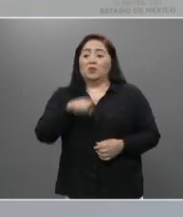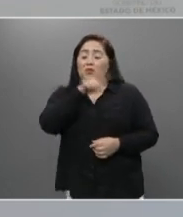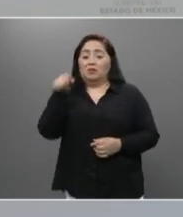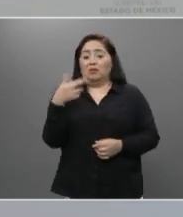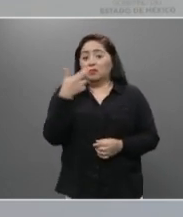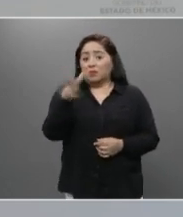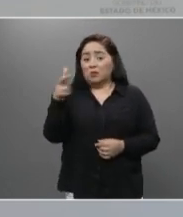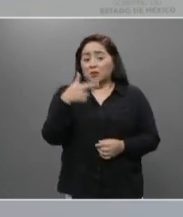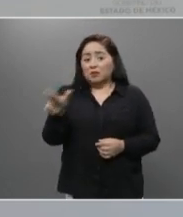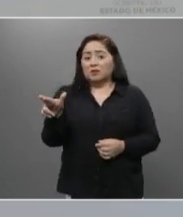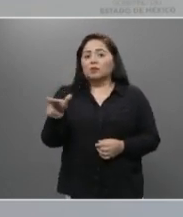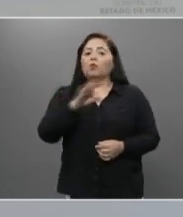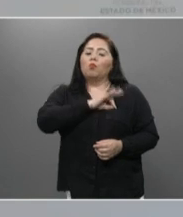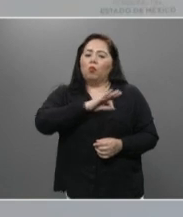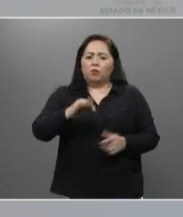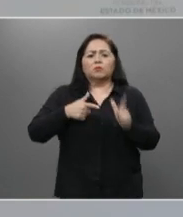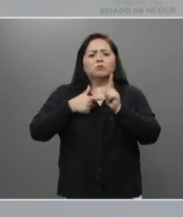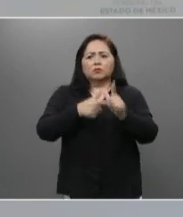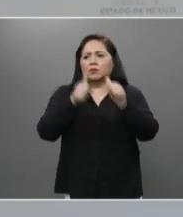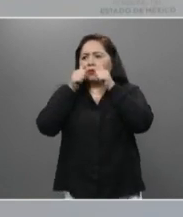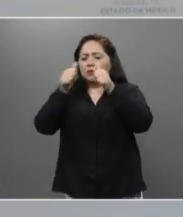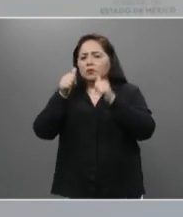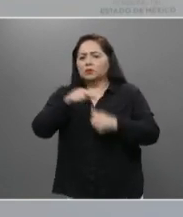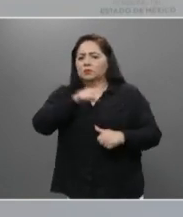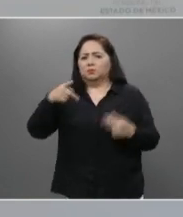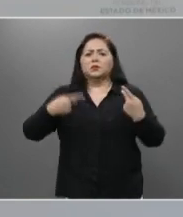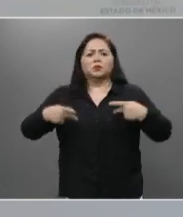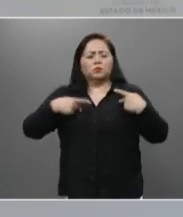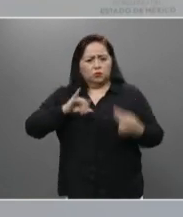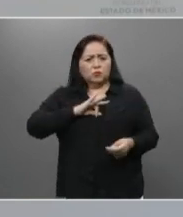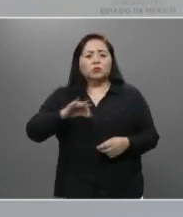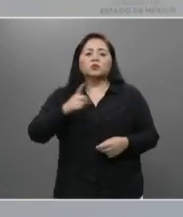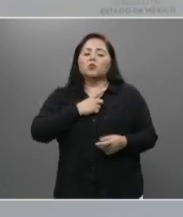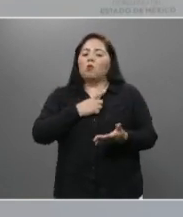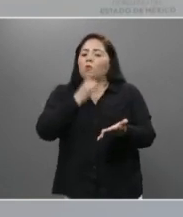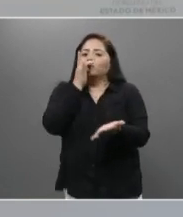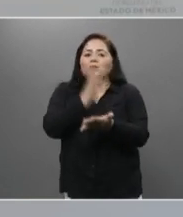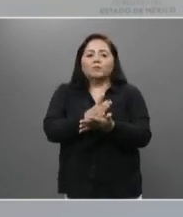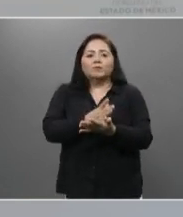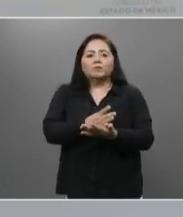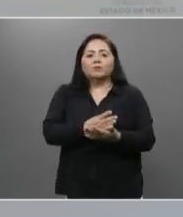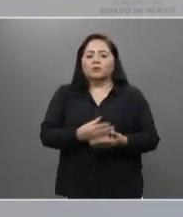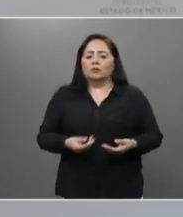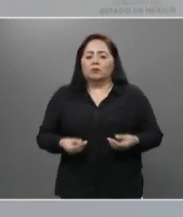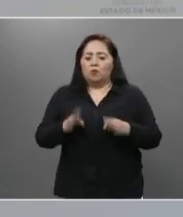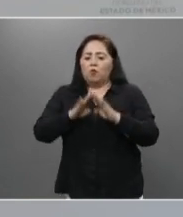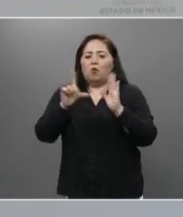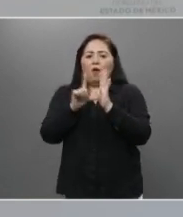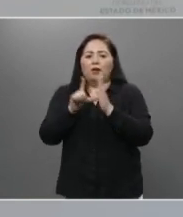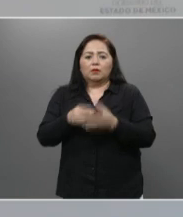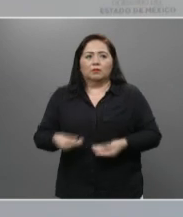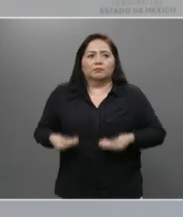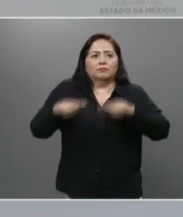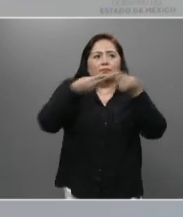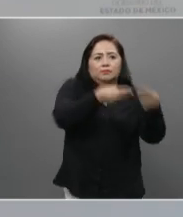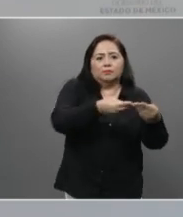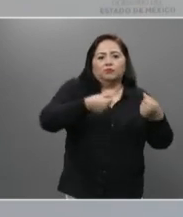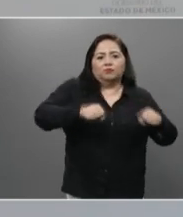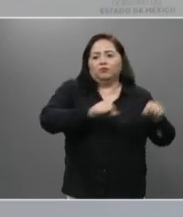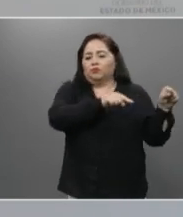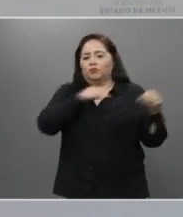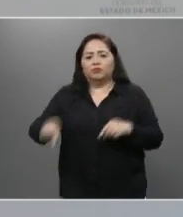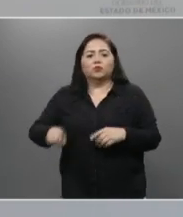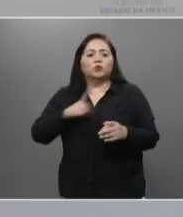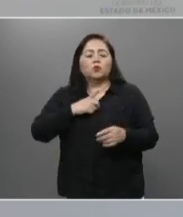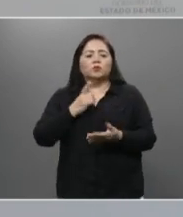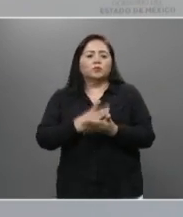restaurantes podrán seguir atendiendo a sus clientes en la modalidad de entrega en el local y entrega a